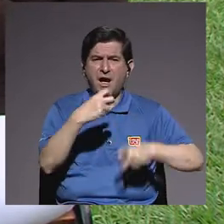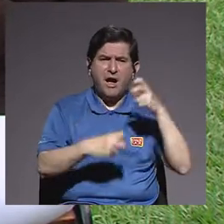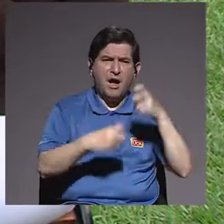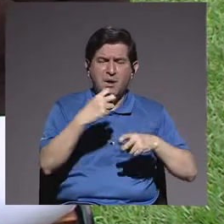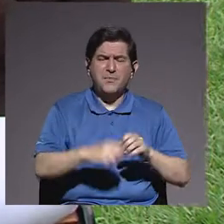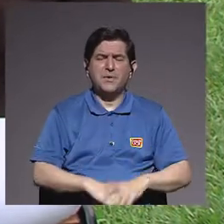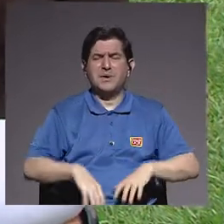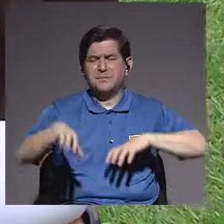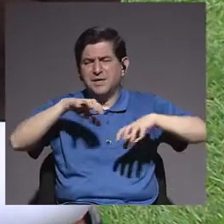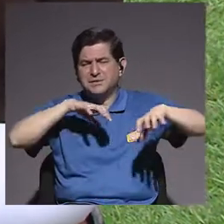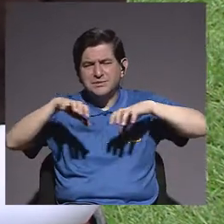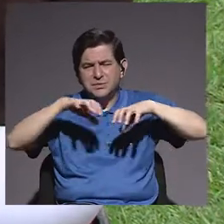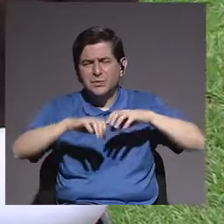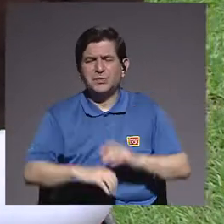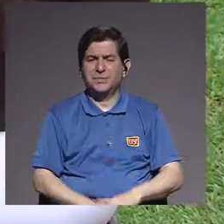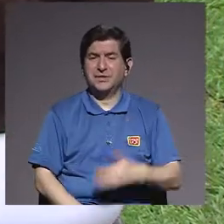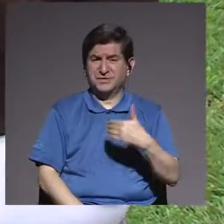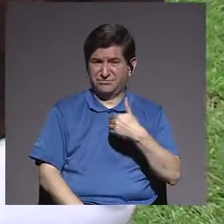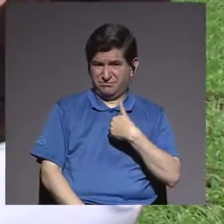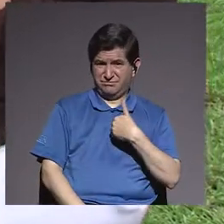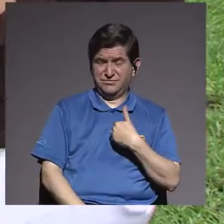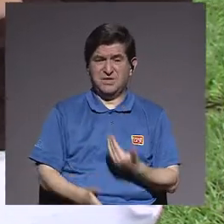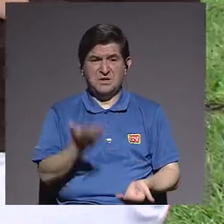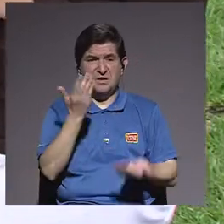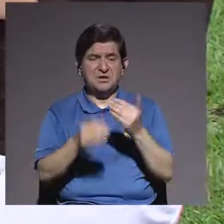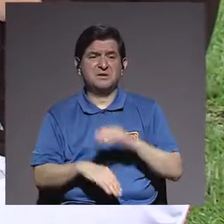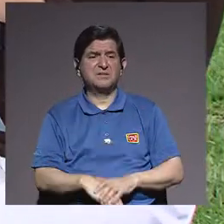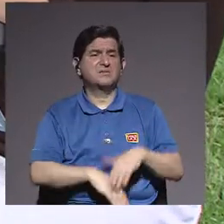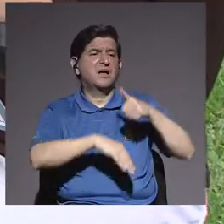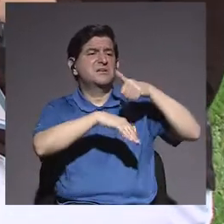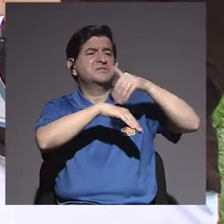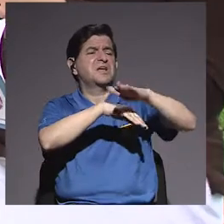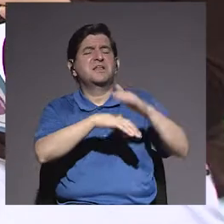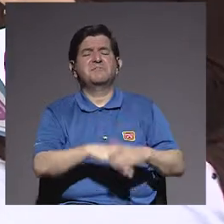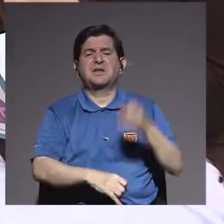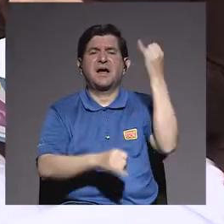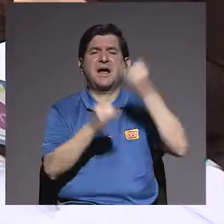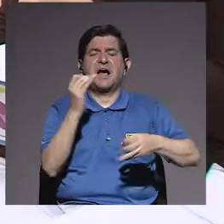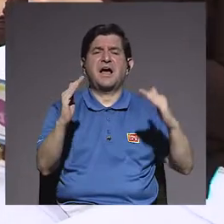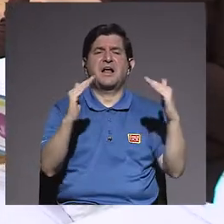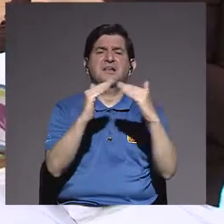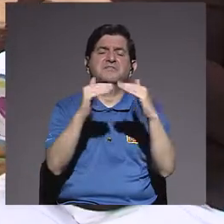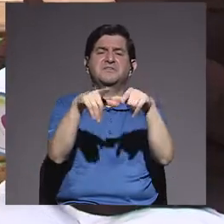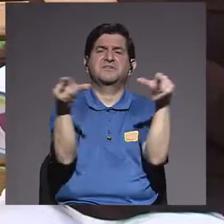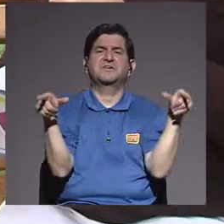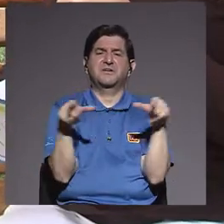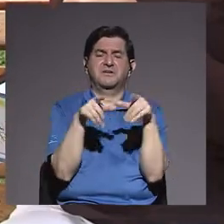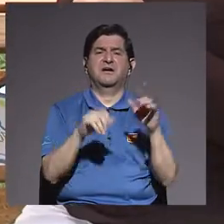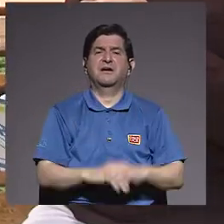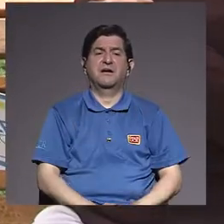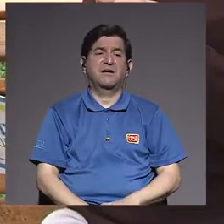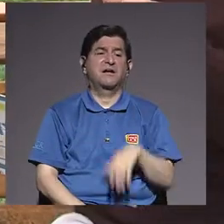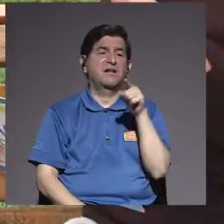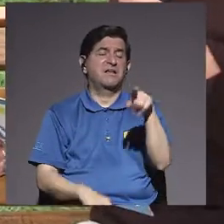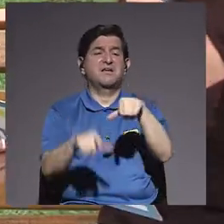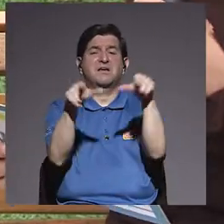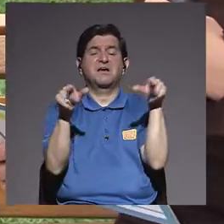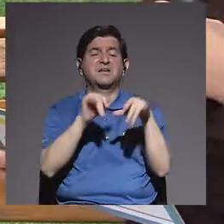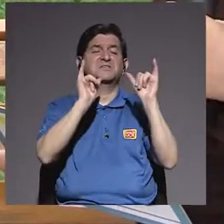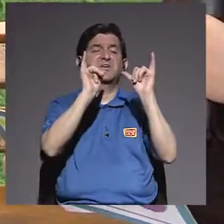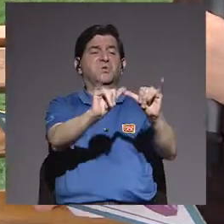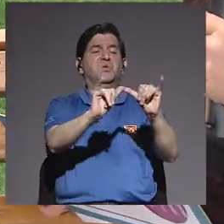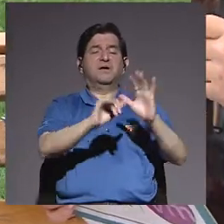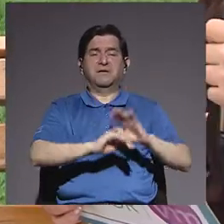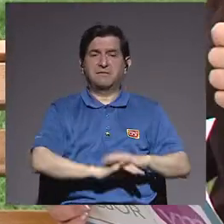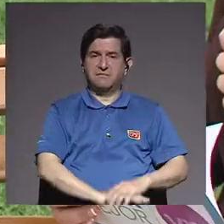problemas de desplazarse, se manda al fondo de la casa o de donde se habita, y ahí es donde está,